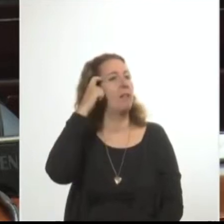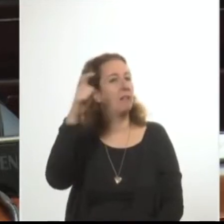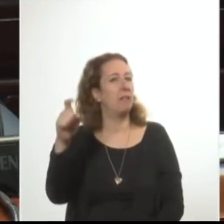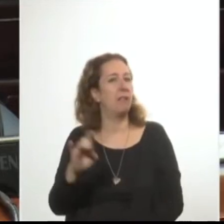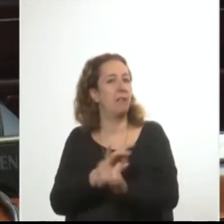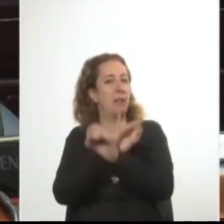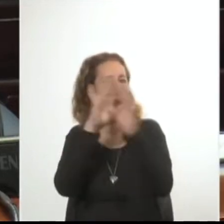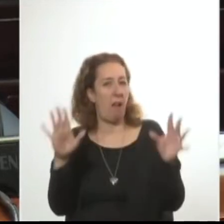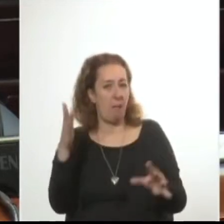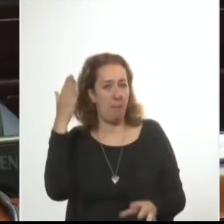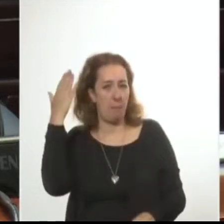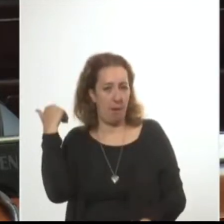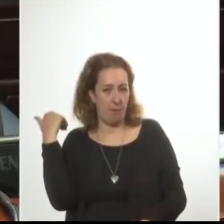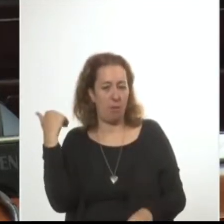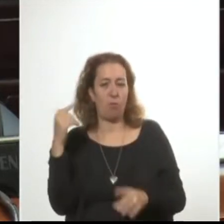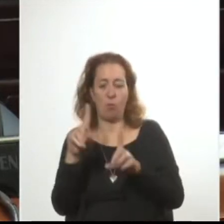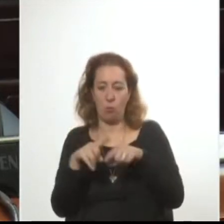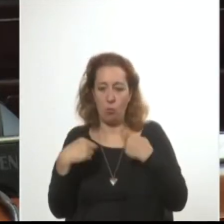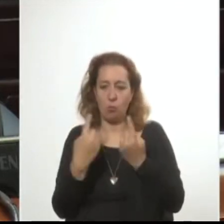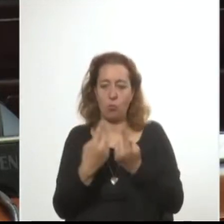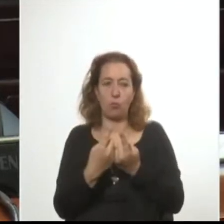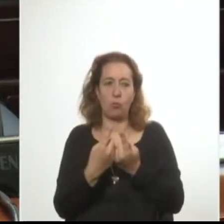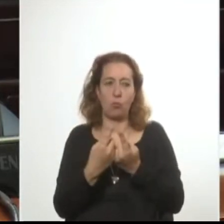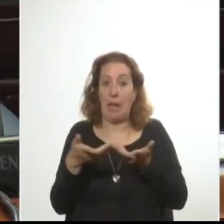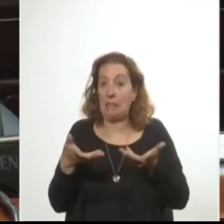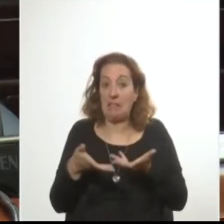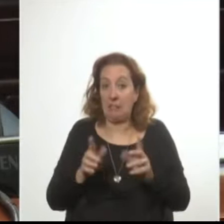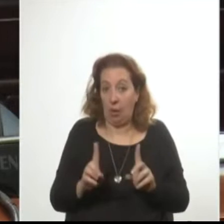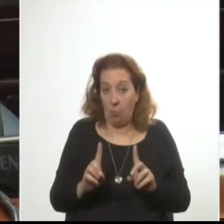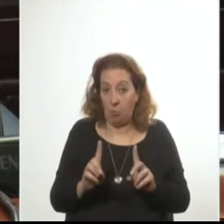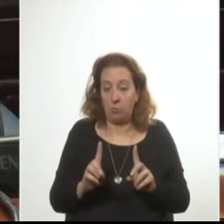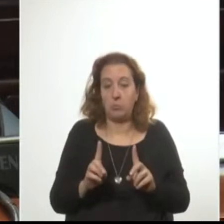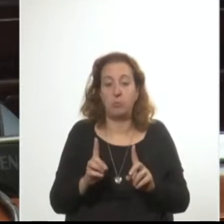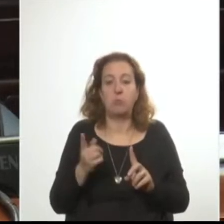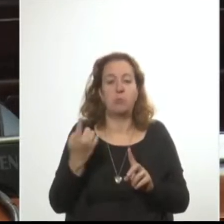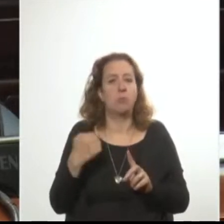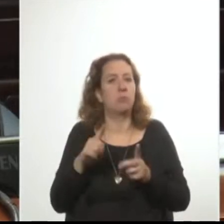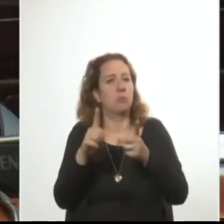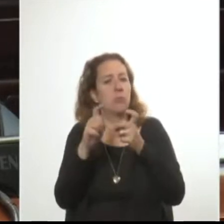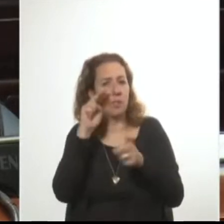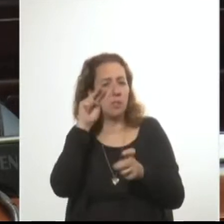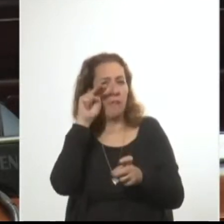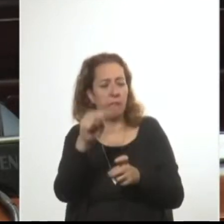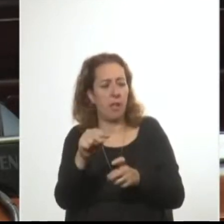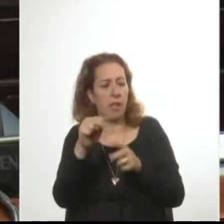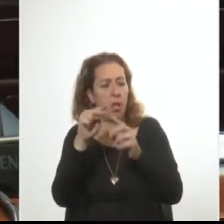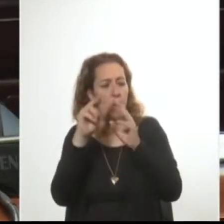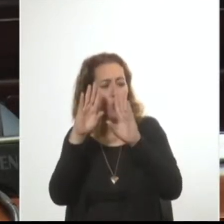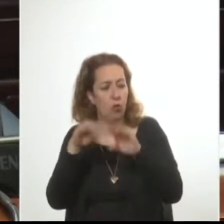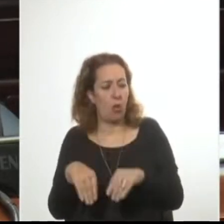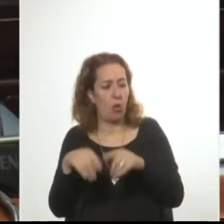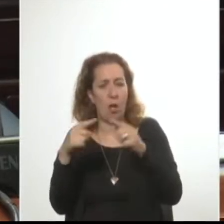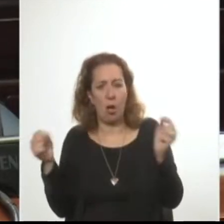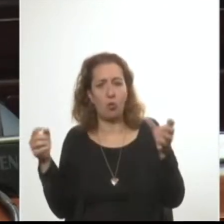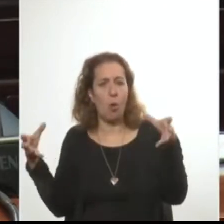pasado, para nosotros no tan reciente, es necesario ver los hechos ocurridos en